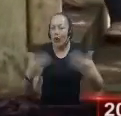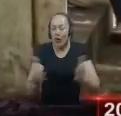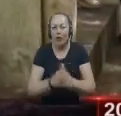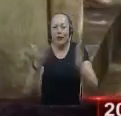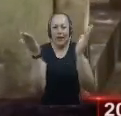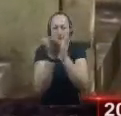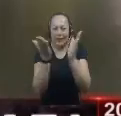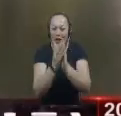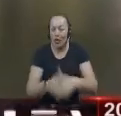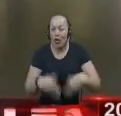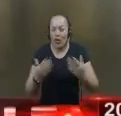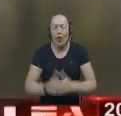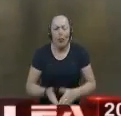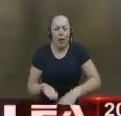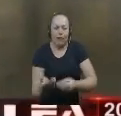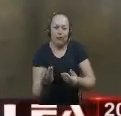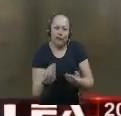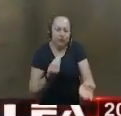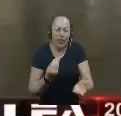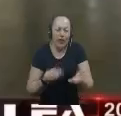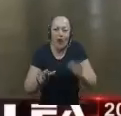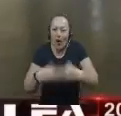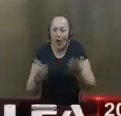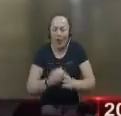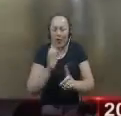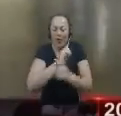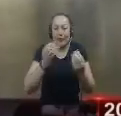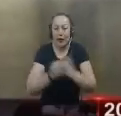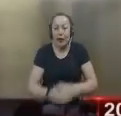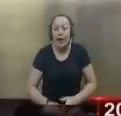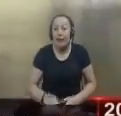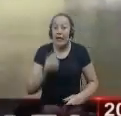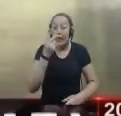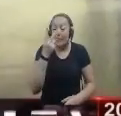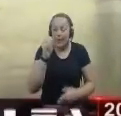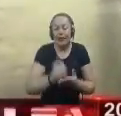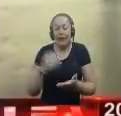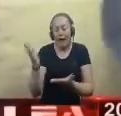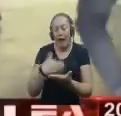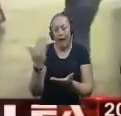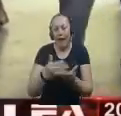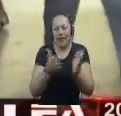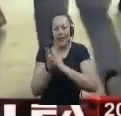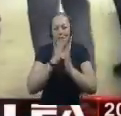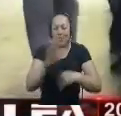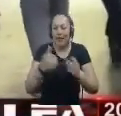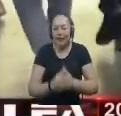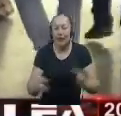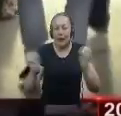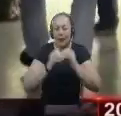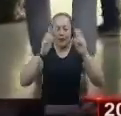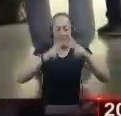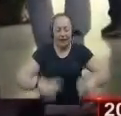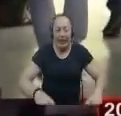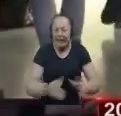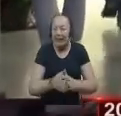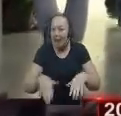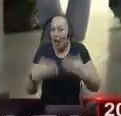educación Como condición De cambio social Una colección De 20 libros Que son resultado De la tesis De investigación De grado